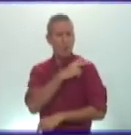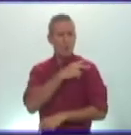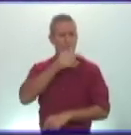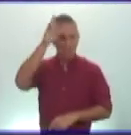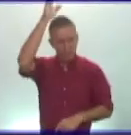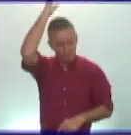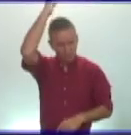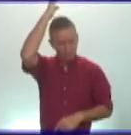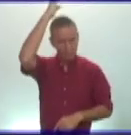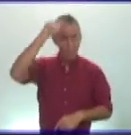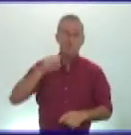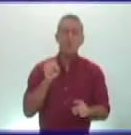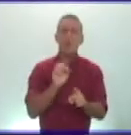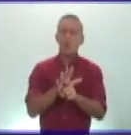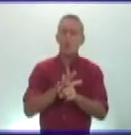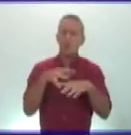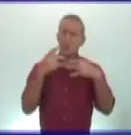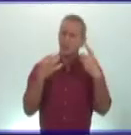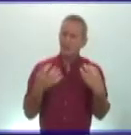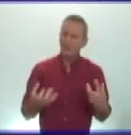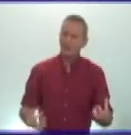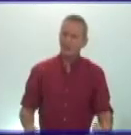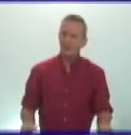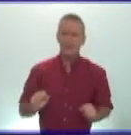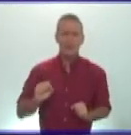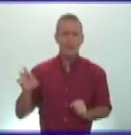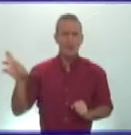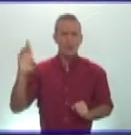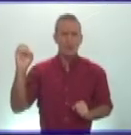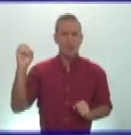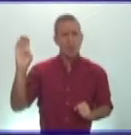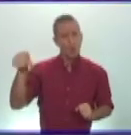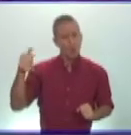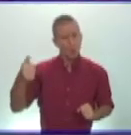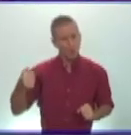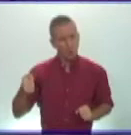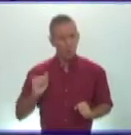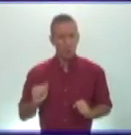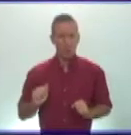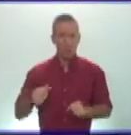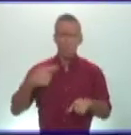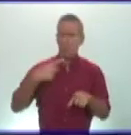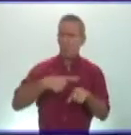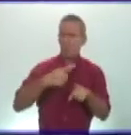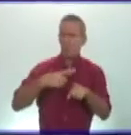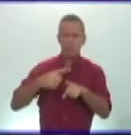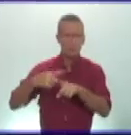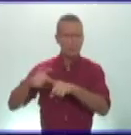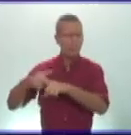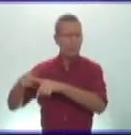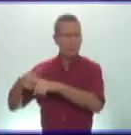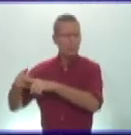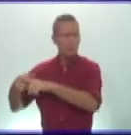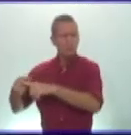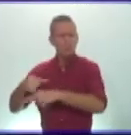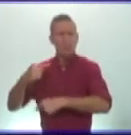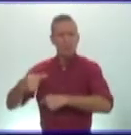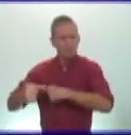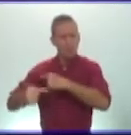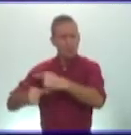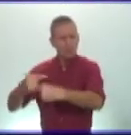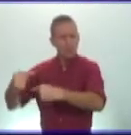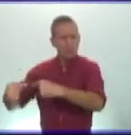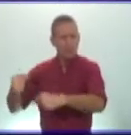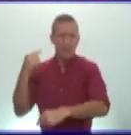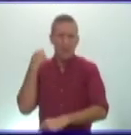la decadencia de roma tras él vinieron los severos septimio severo caracala heliogávalo alejandro severo fueron años de bastante